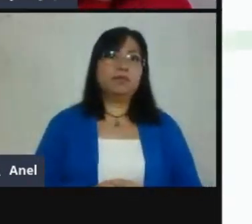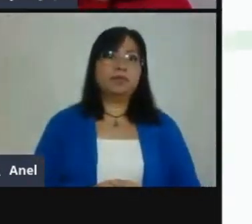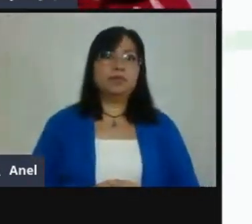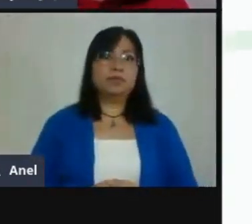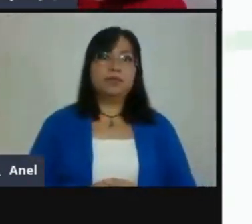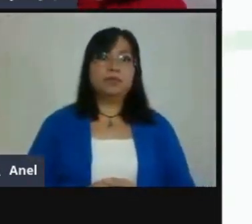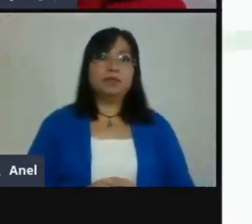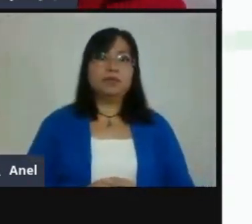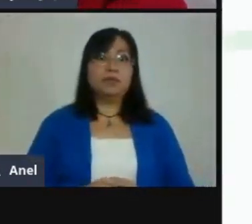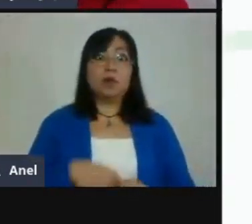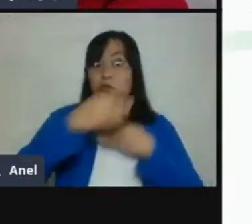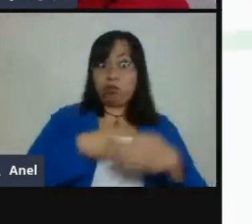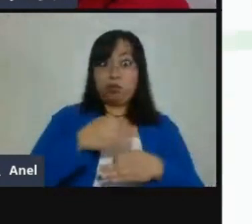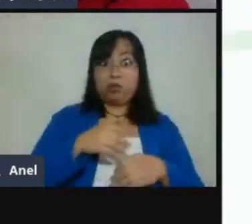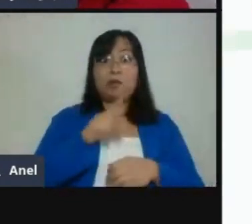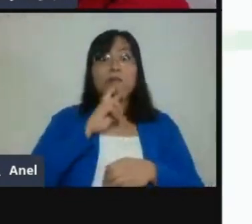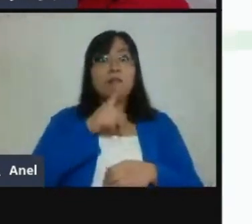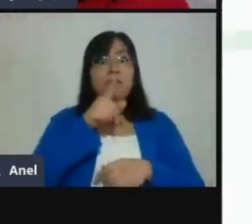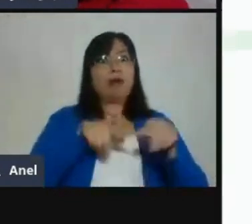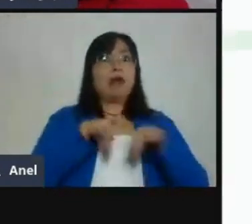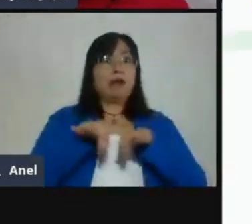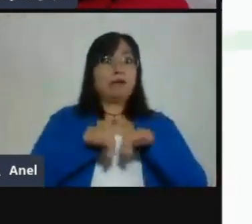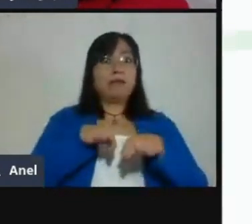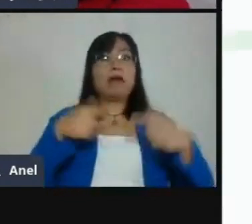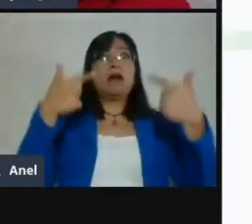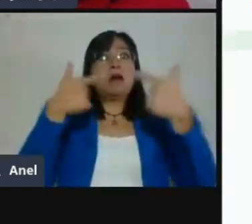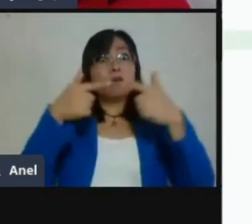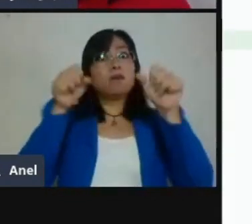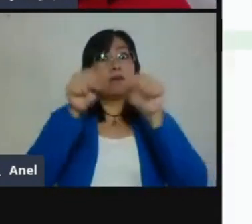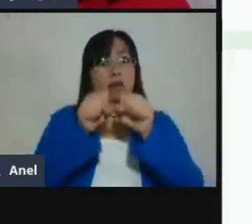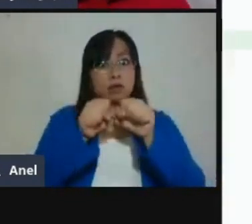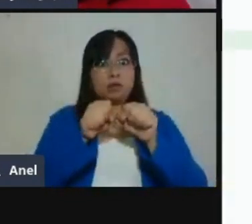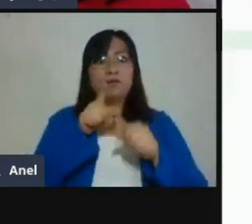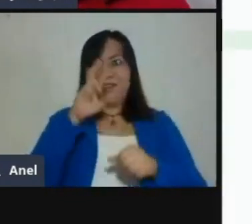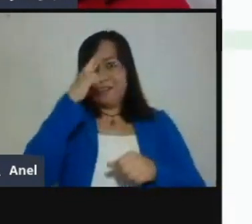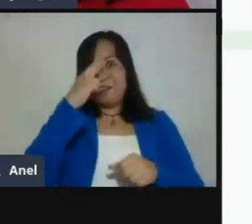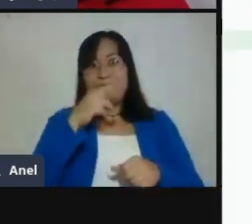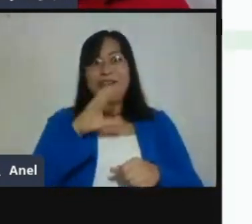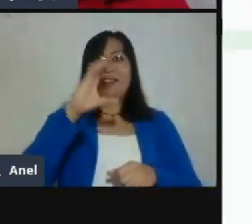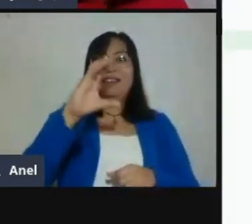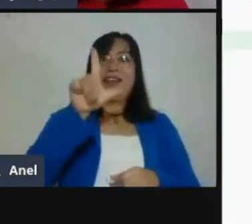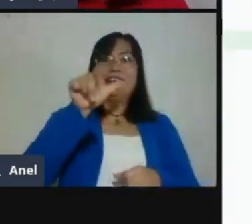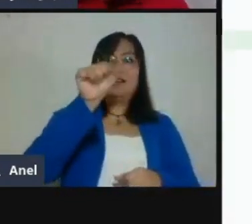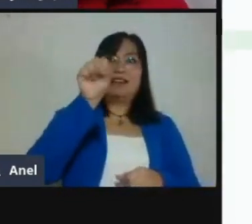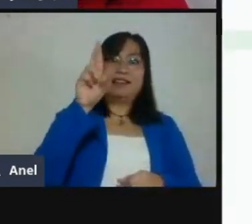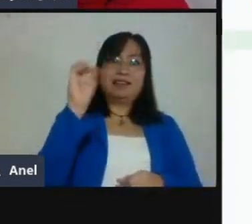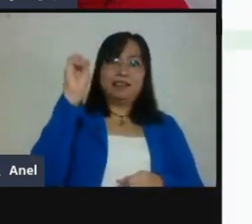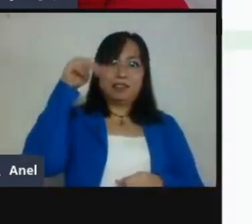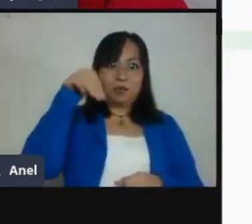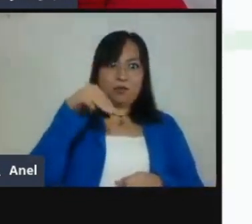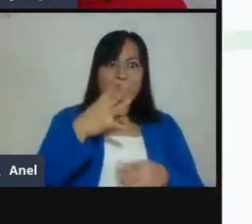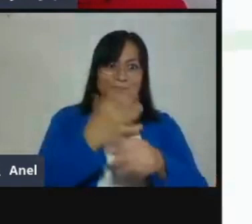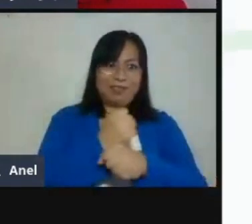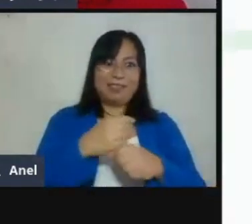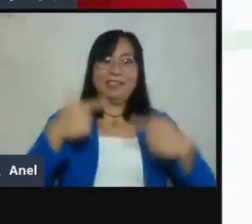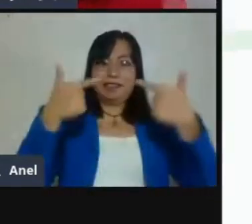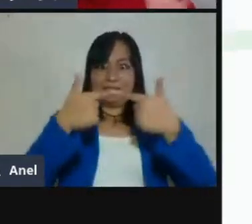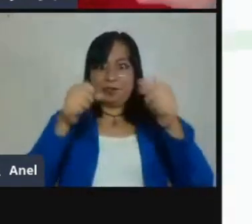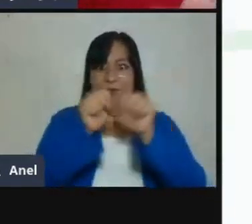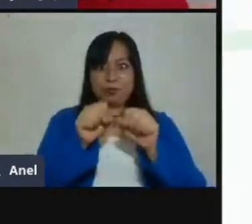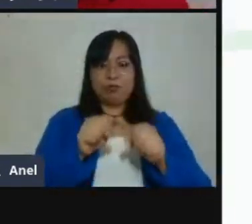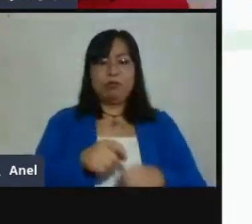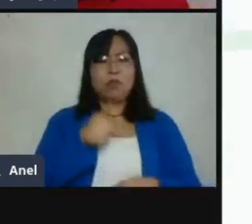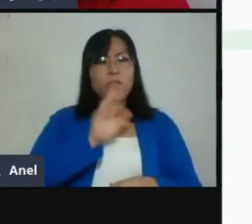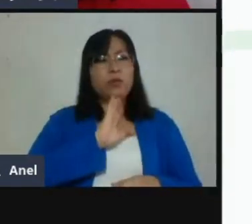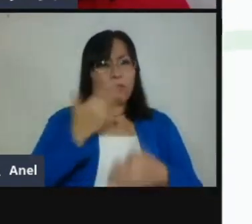todo lo trabajes en Google Classroom. Classroom, ya dieron algunos webinars de esta herramienta. Pero,